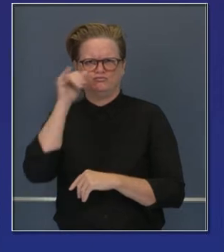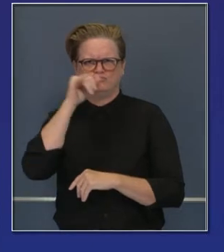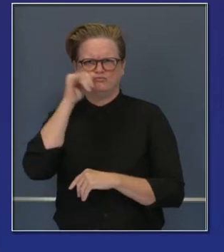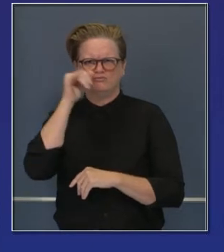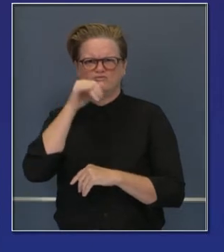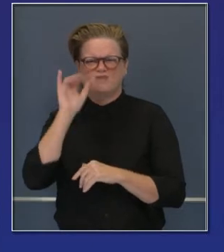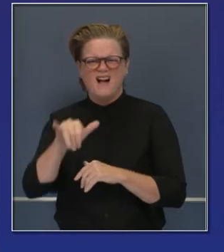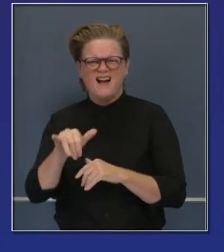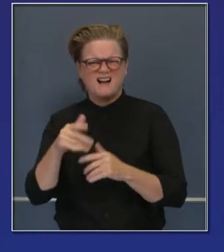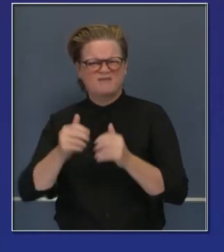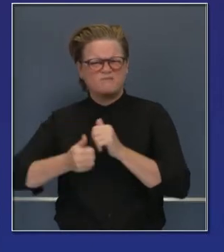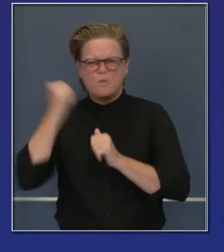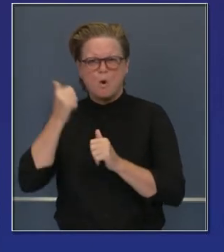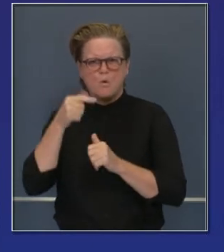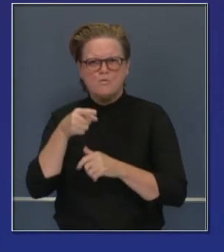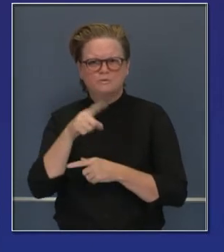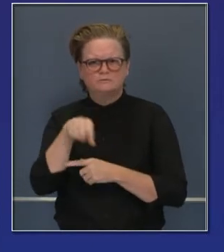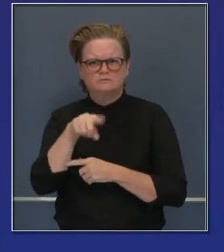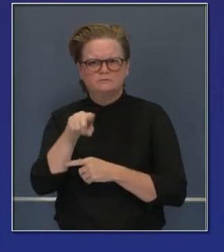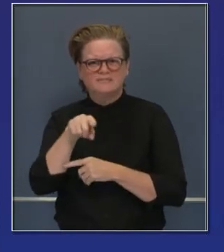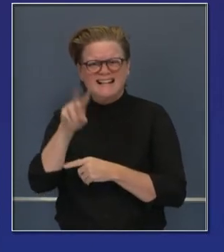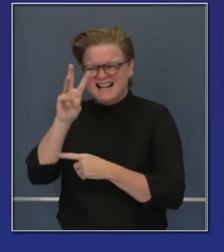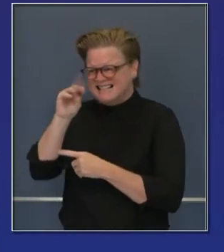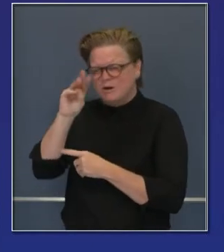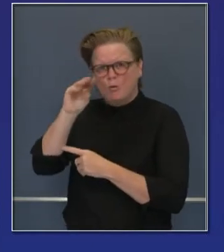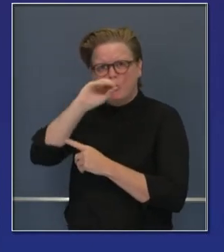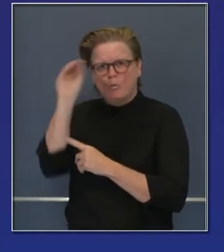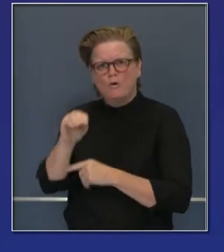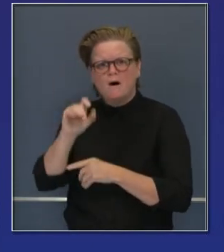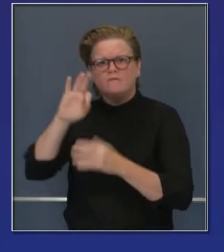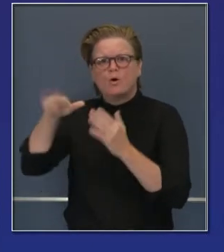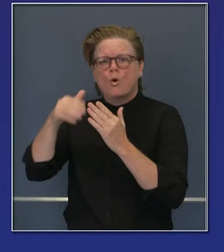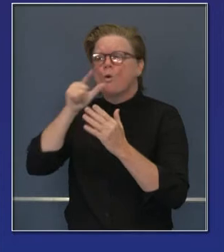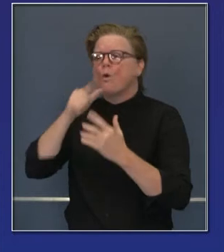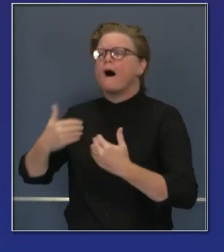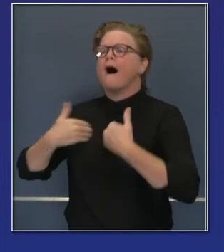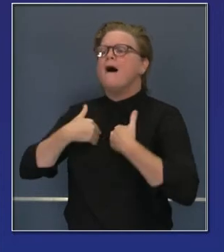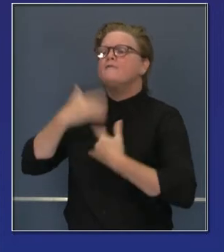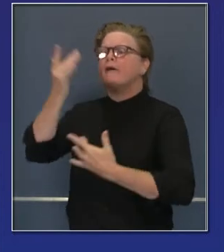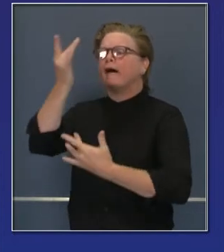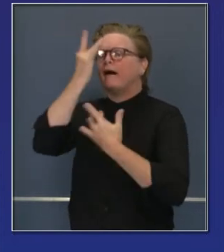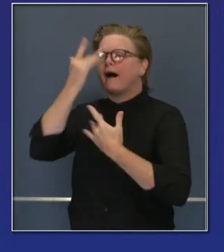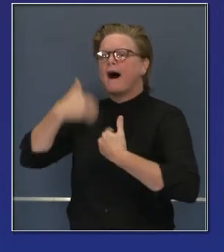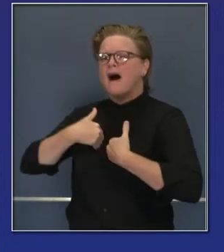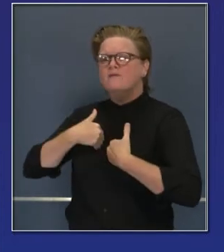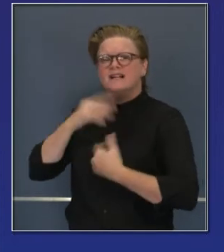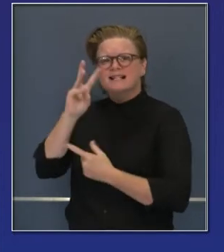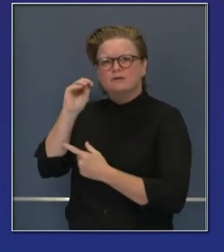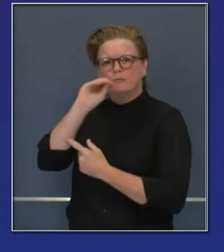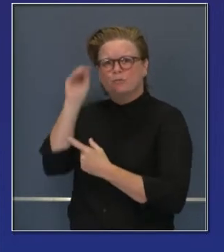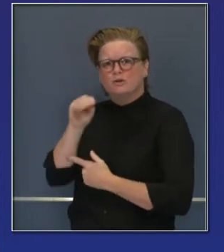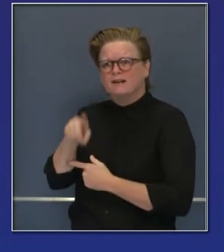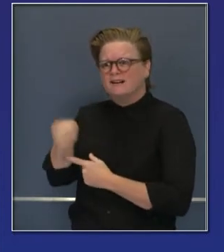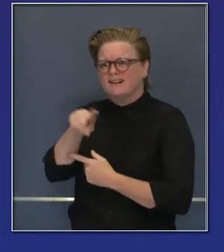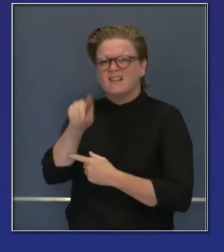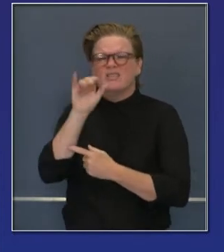años de edad. Es el grupo representado en esta gráfica, que son ahora 60% de todos los casos.